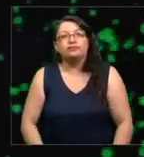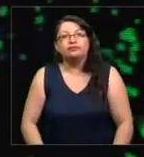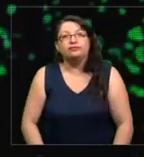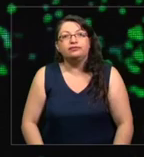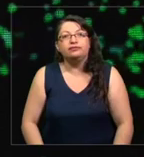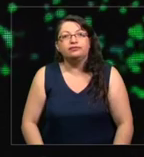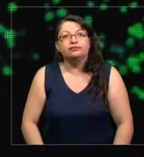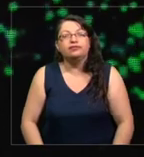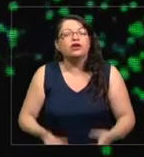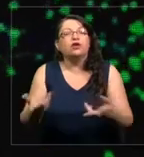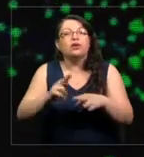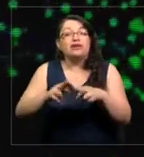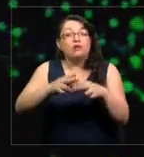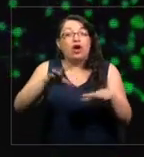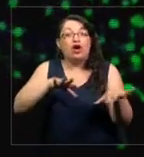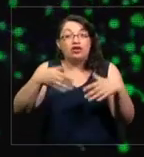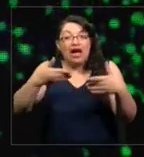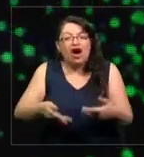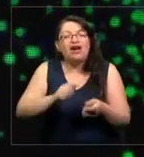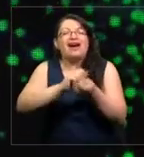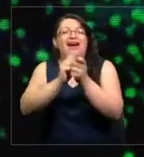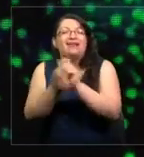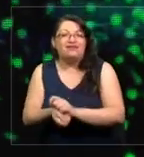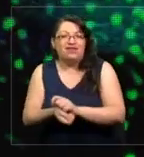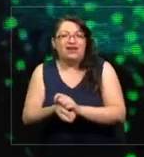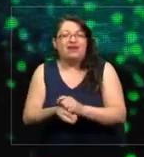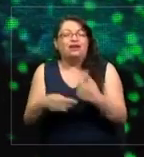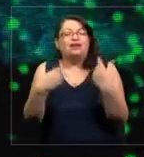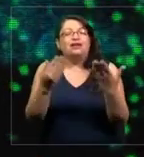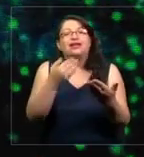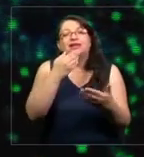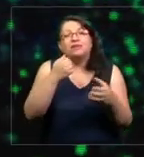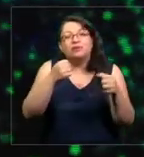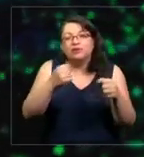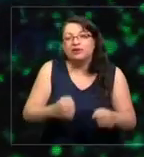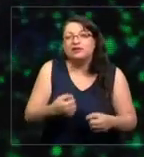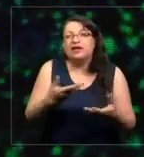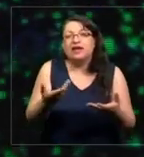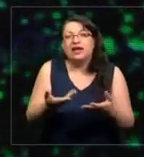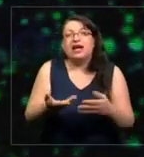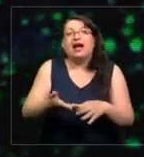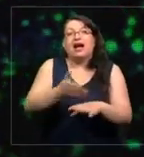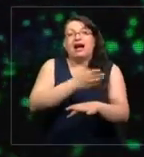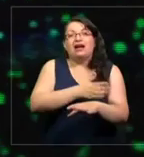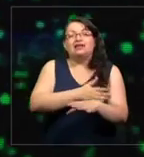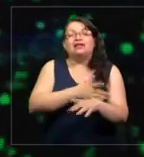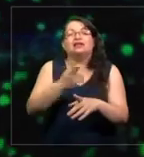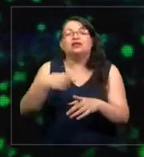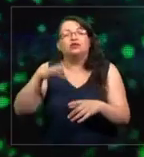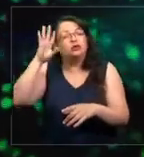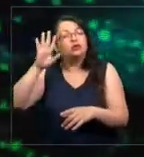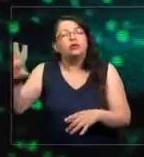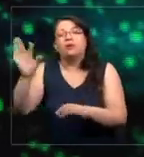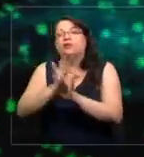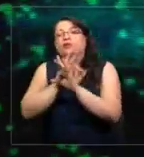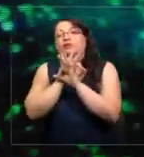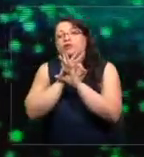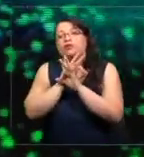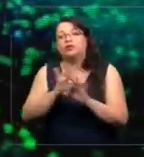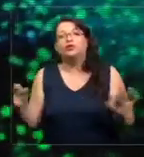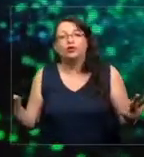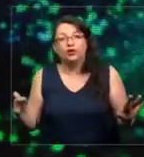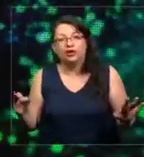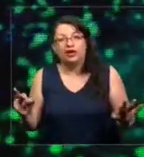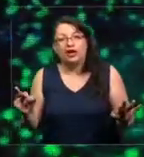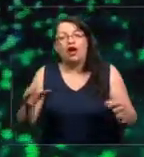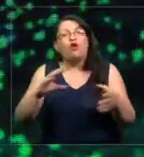forma actual de hacer las cosas. Crear posibilidades previamente inimaginables, incluidas nuevas formas de